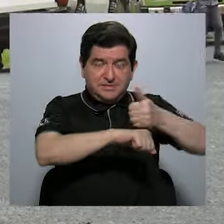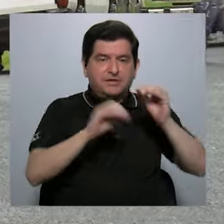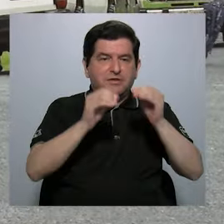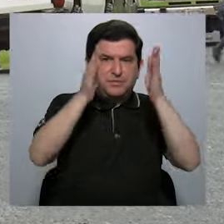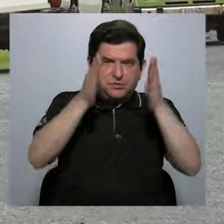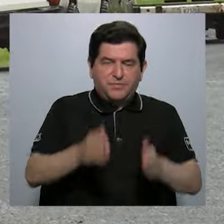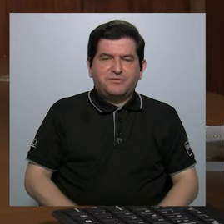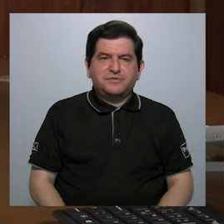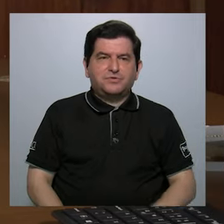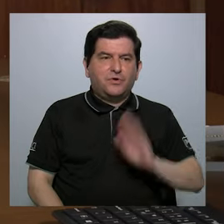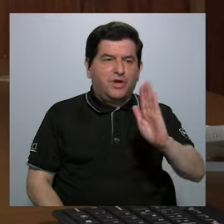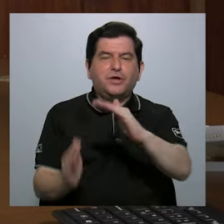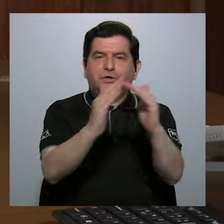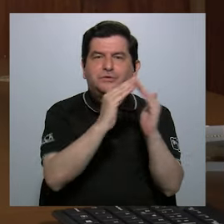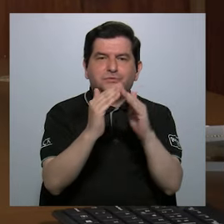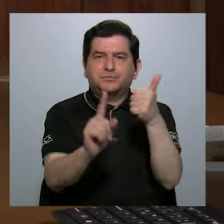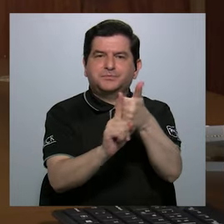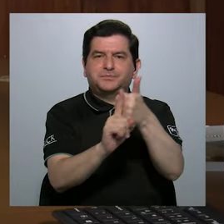comunidades.